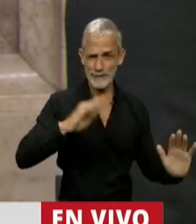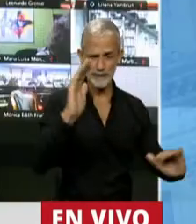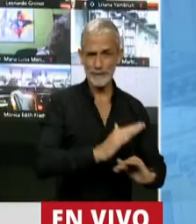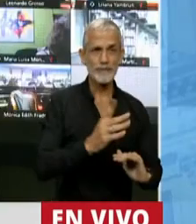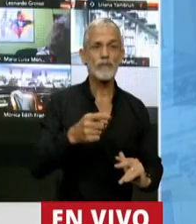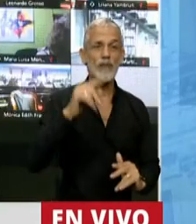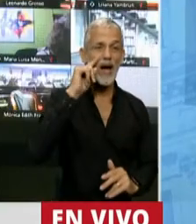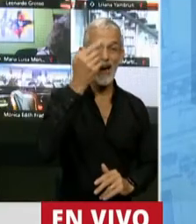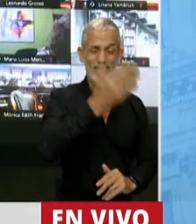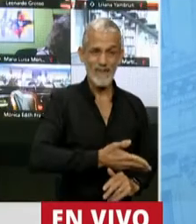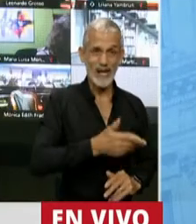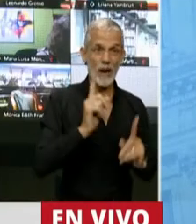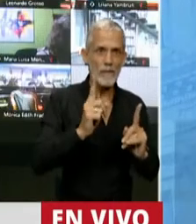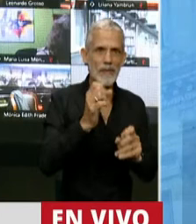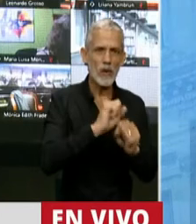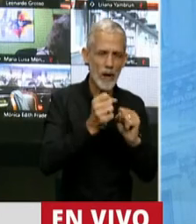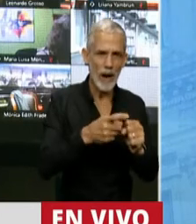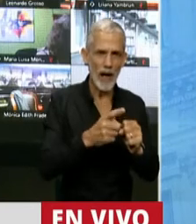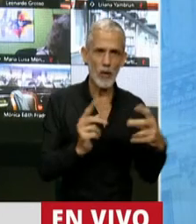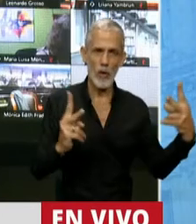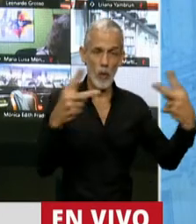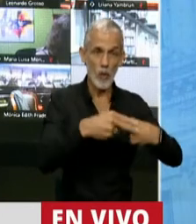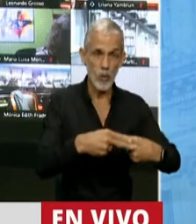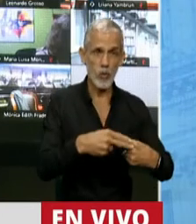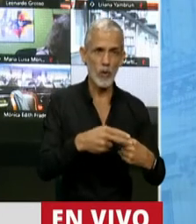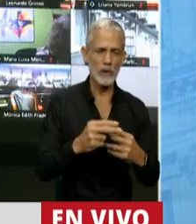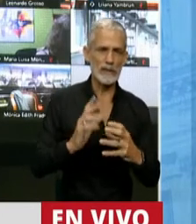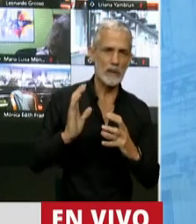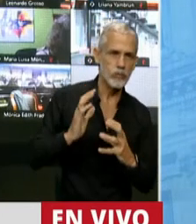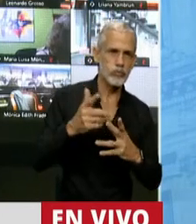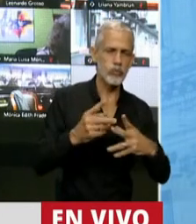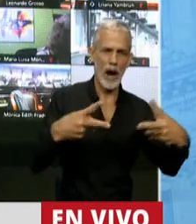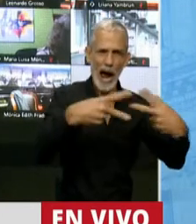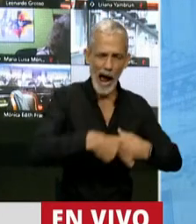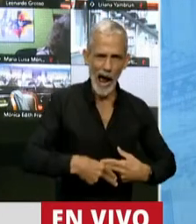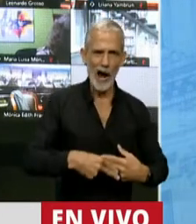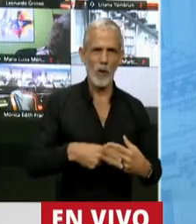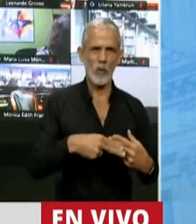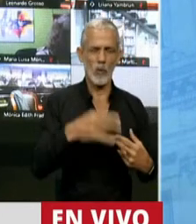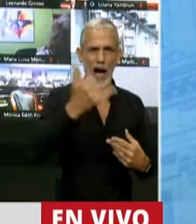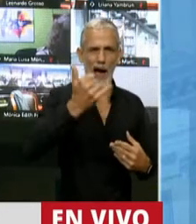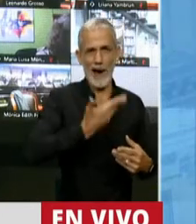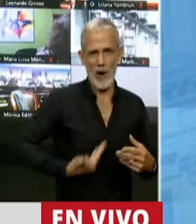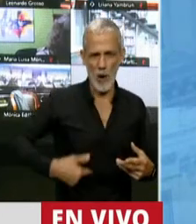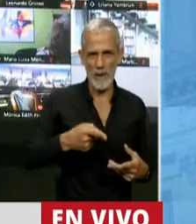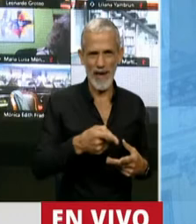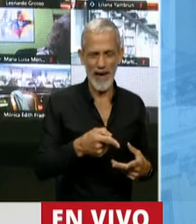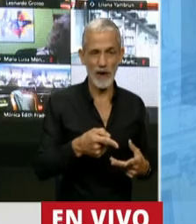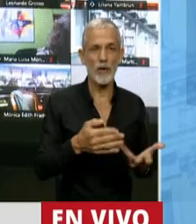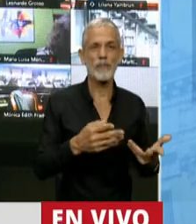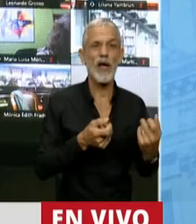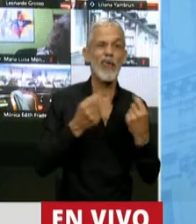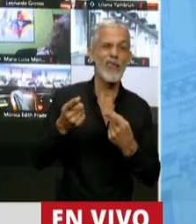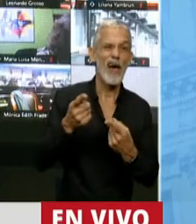Fernández, mientras esos mismos trabajadores reciben la carga del ajuste que lleva adelante el gobierno, le da